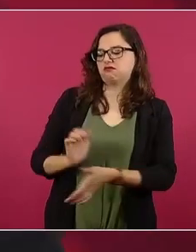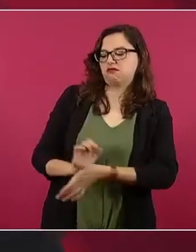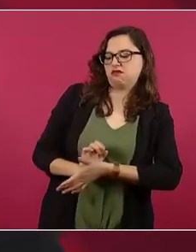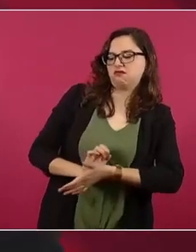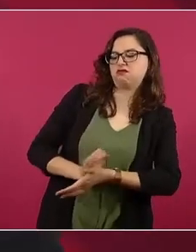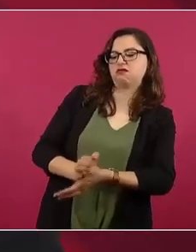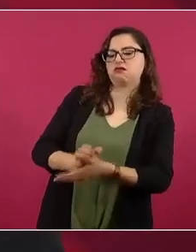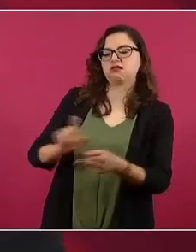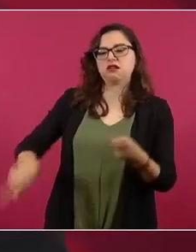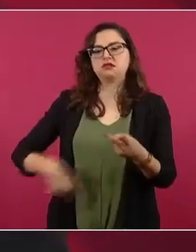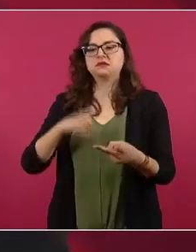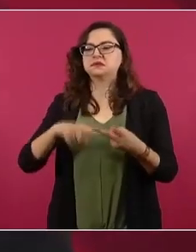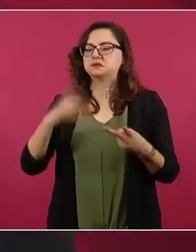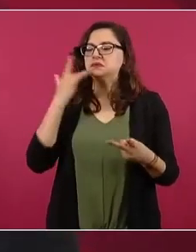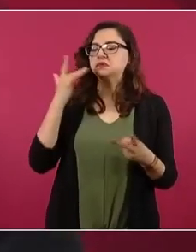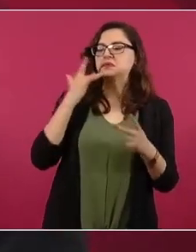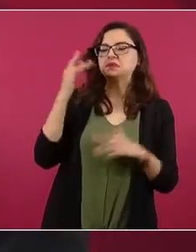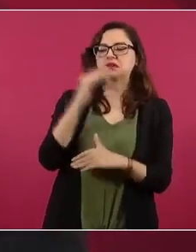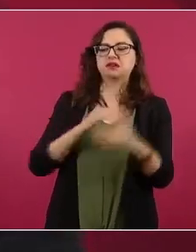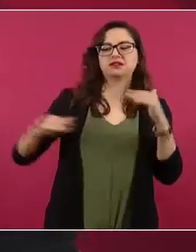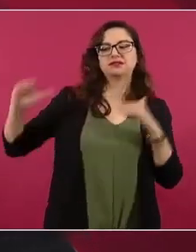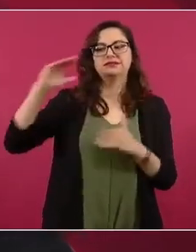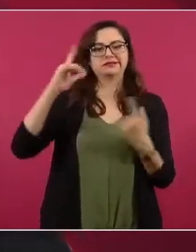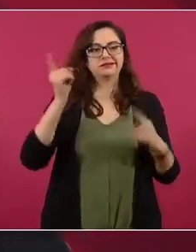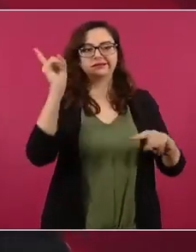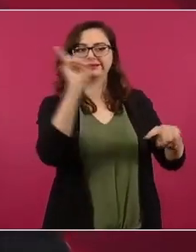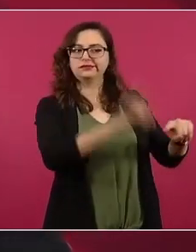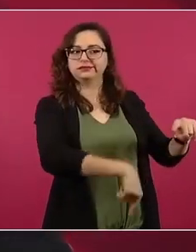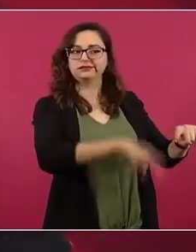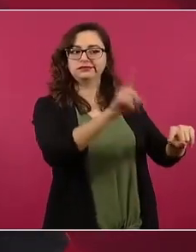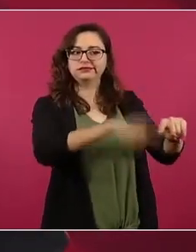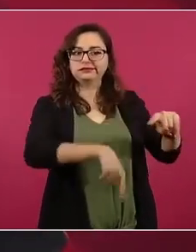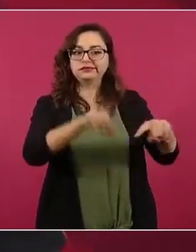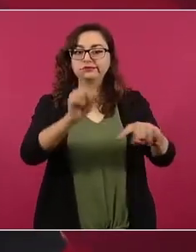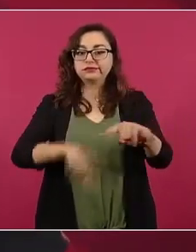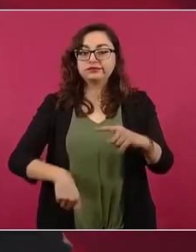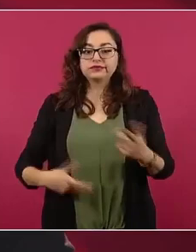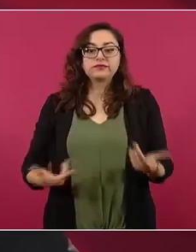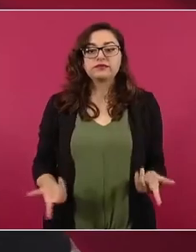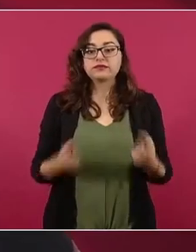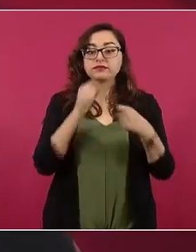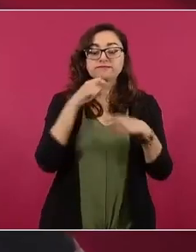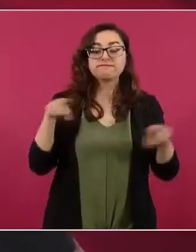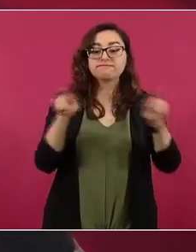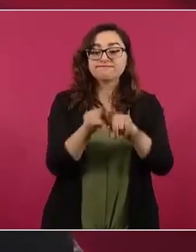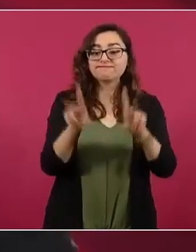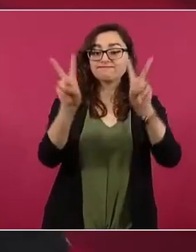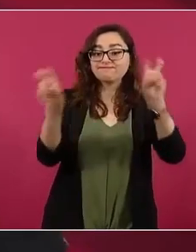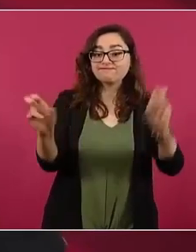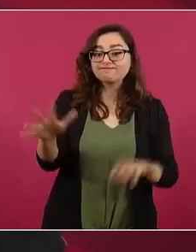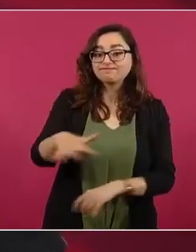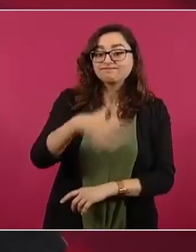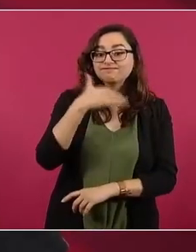era lo que pasaba también con la corrupción. No, veía como algo normal,